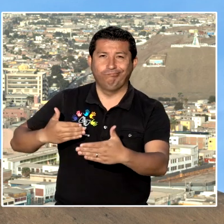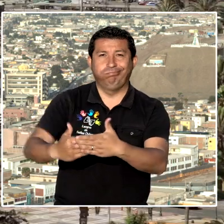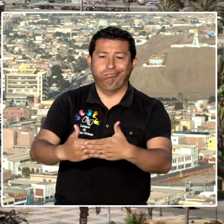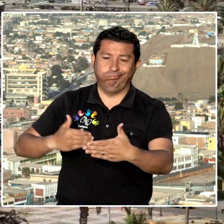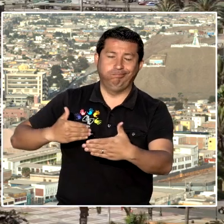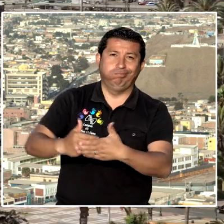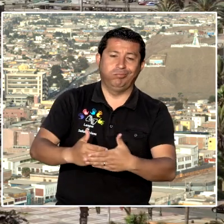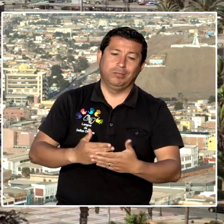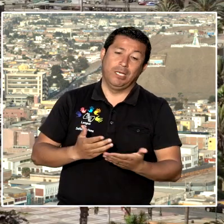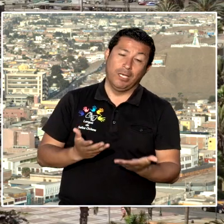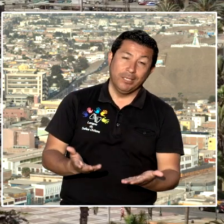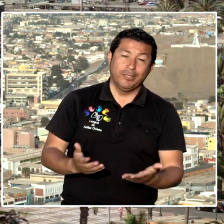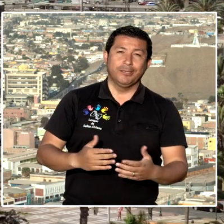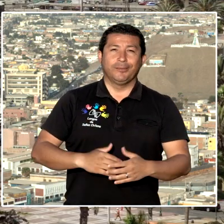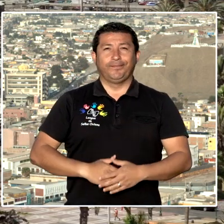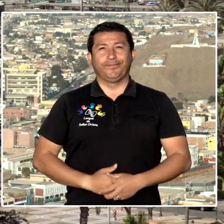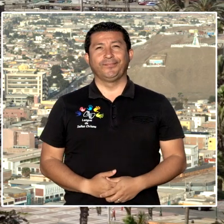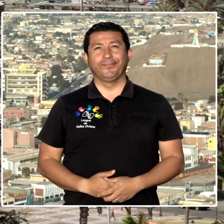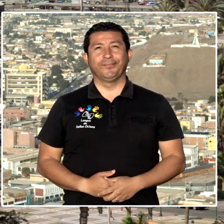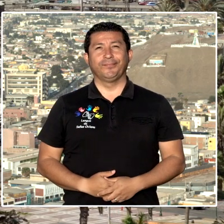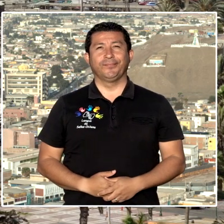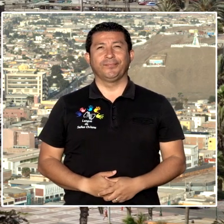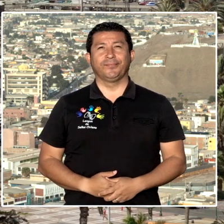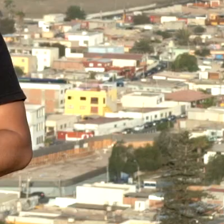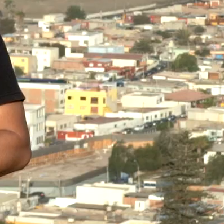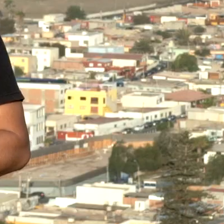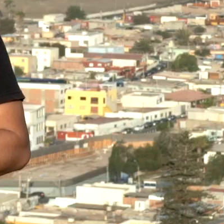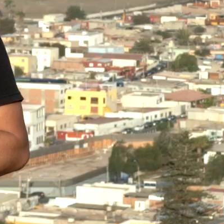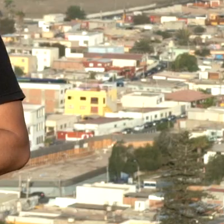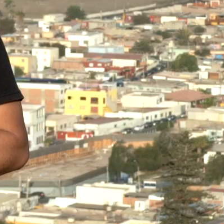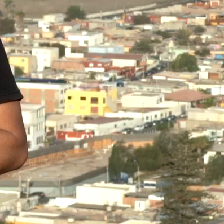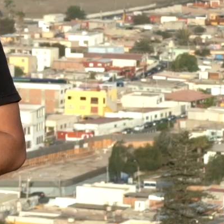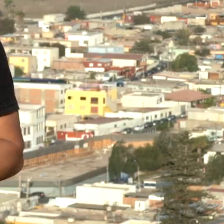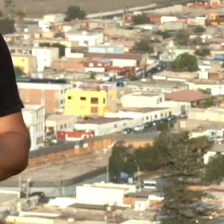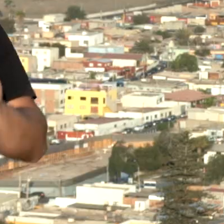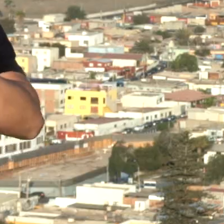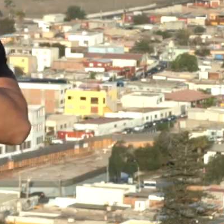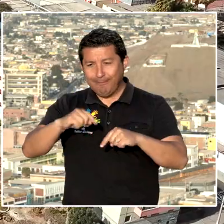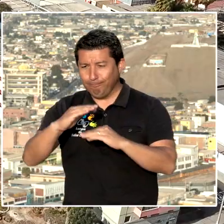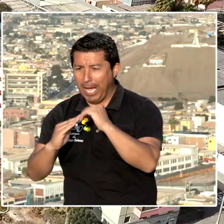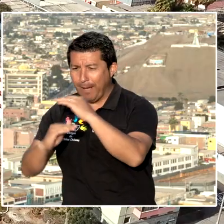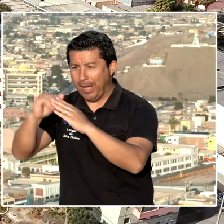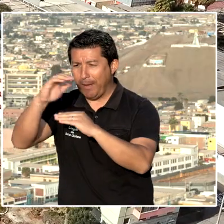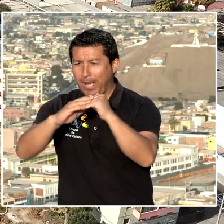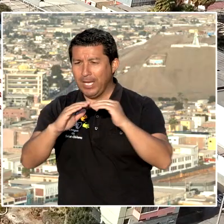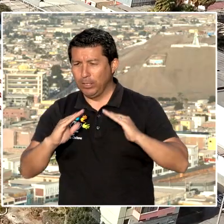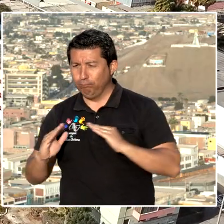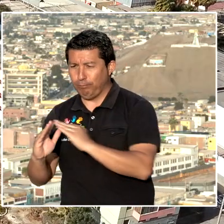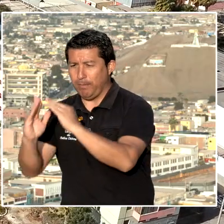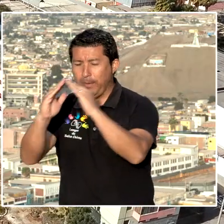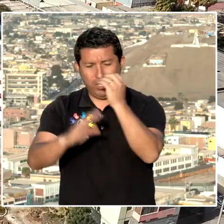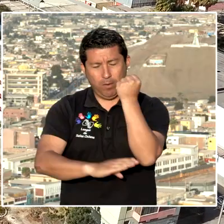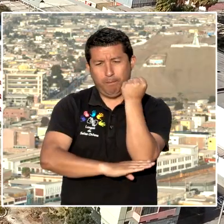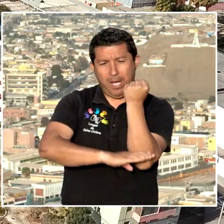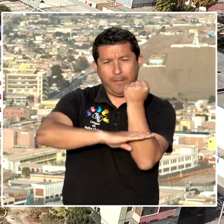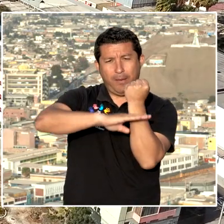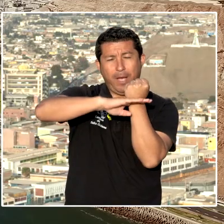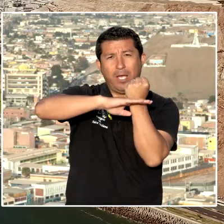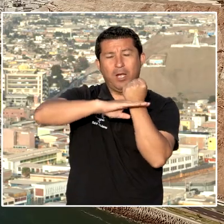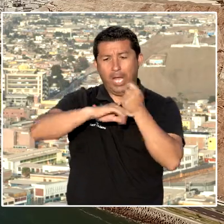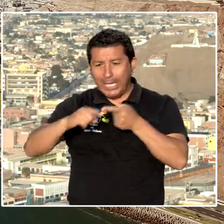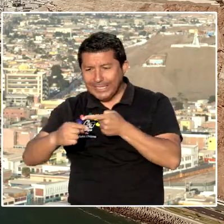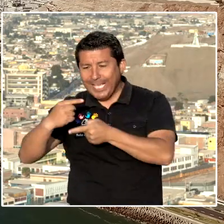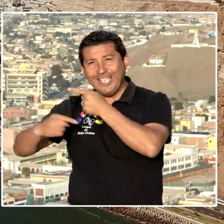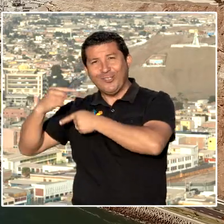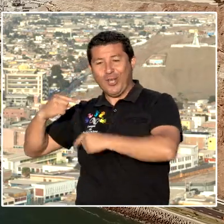gestando en la ciudad fronteriza. Te invitamos a conocer estos edificios, ya que son una